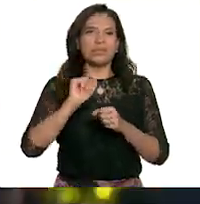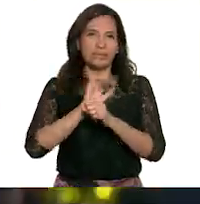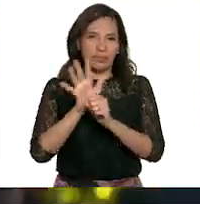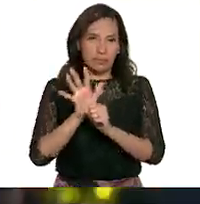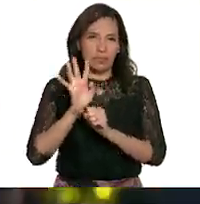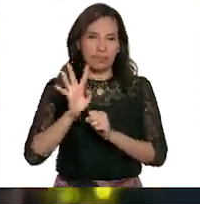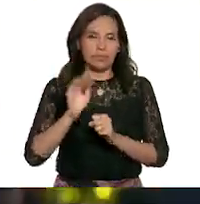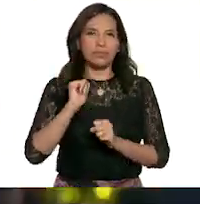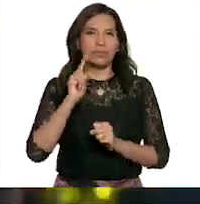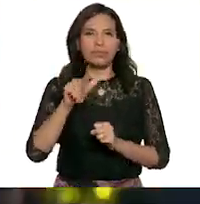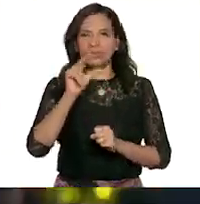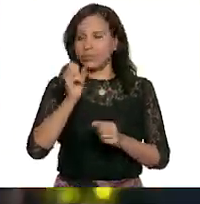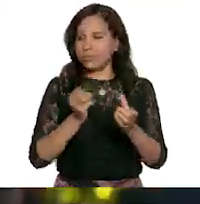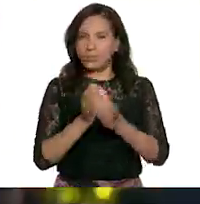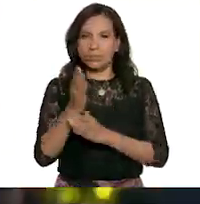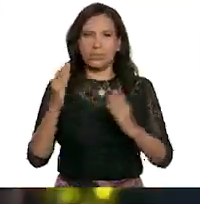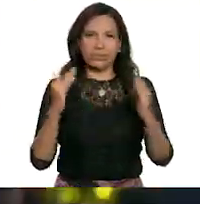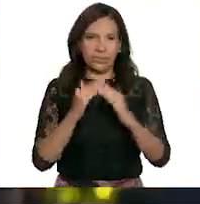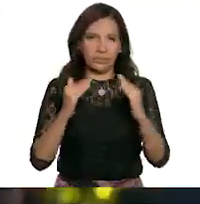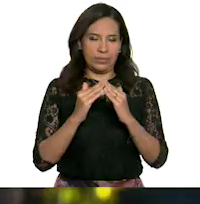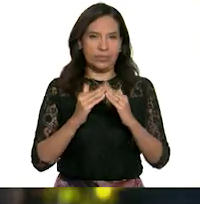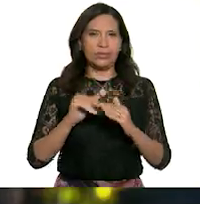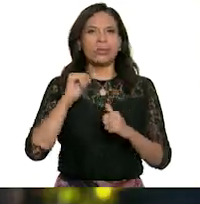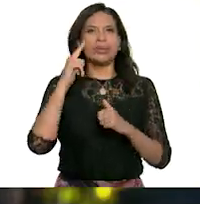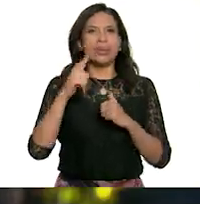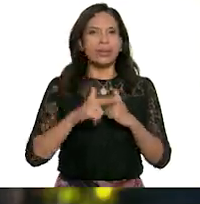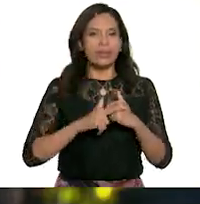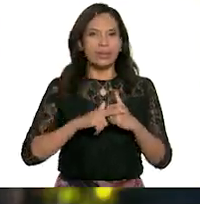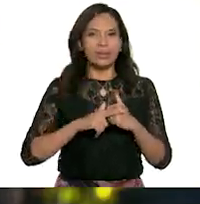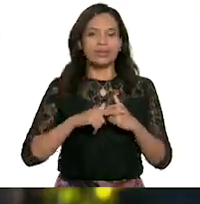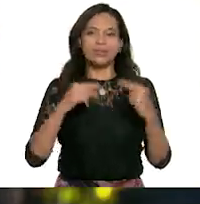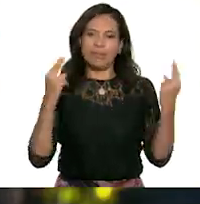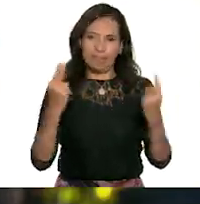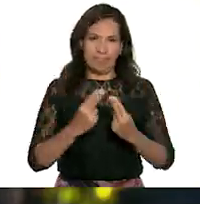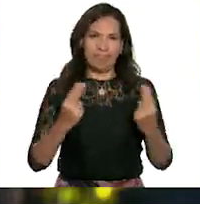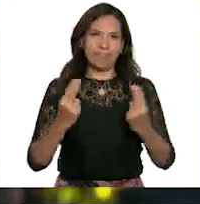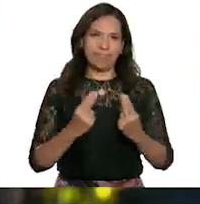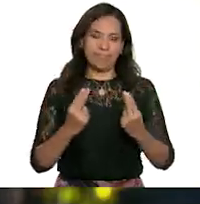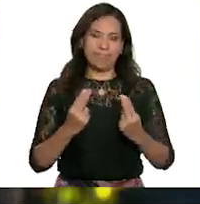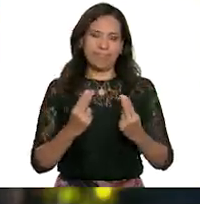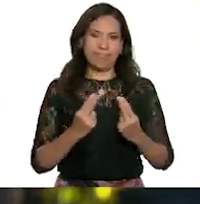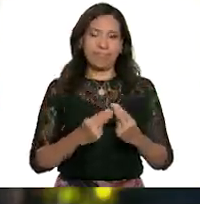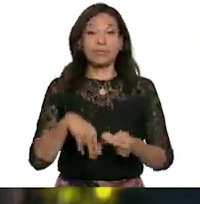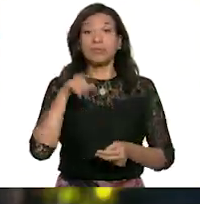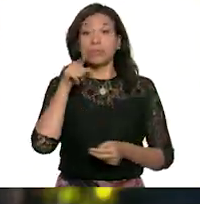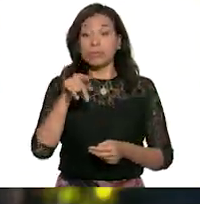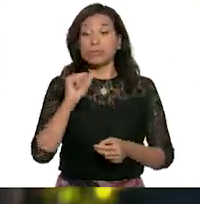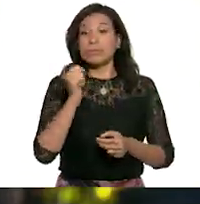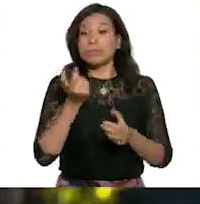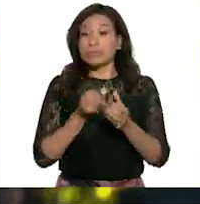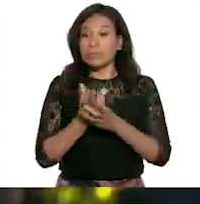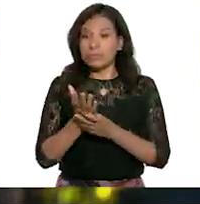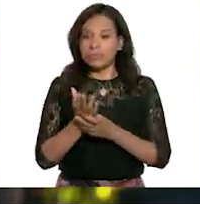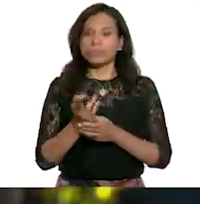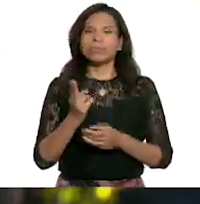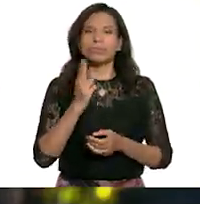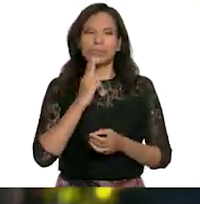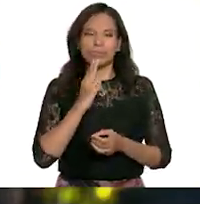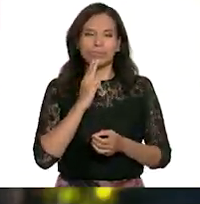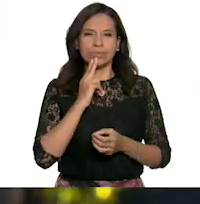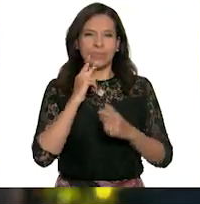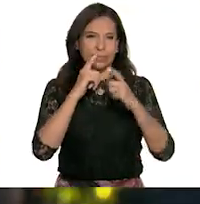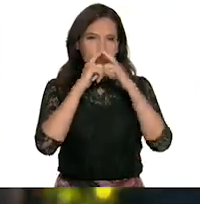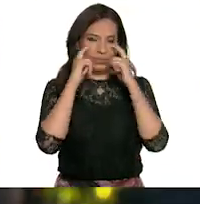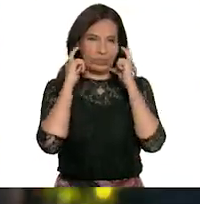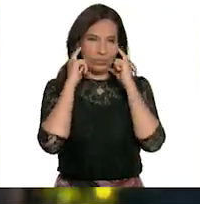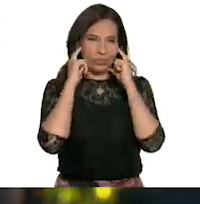Trata de no salir de casa a menos que sea muy necesario. Si lo haces, utiliza